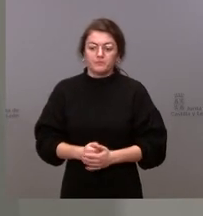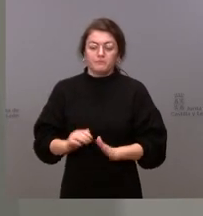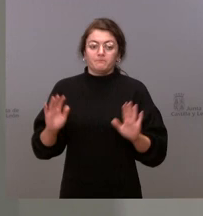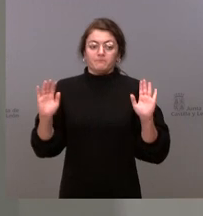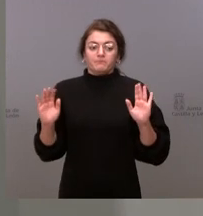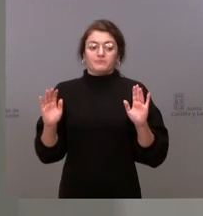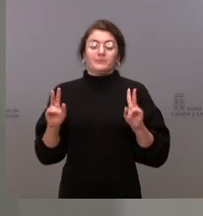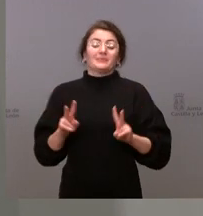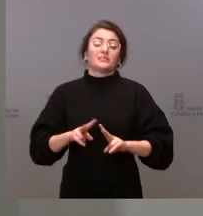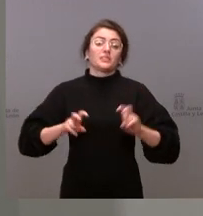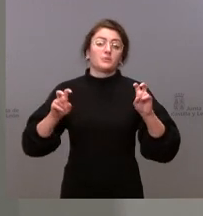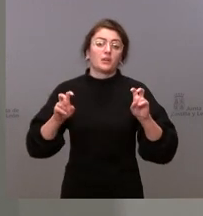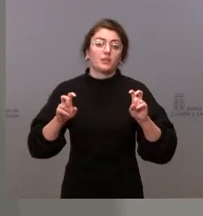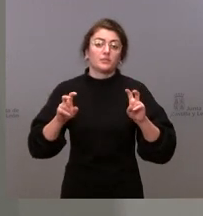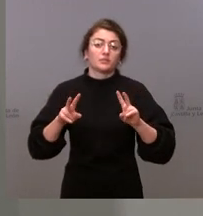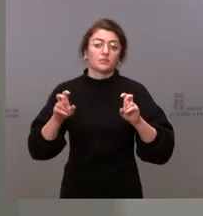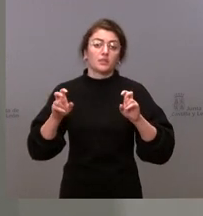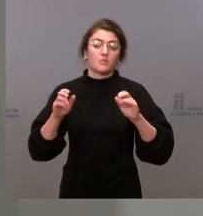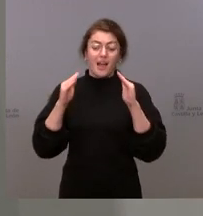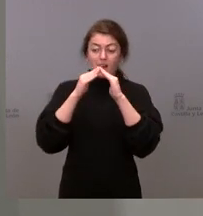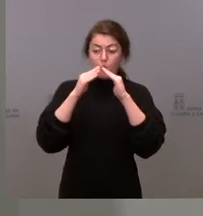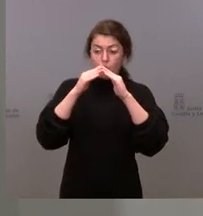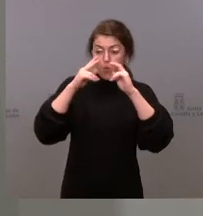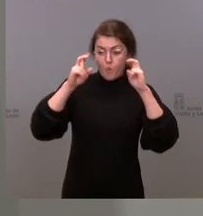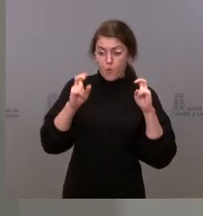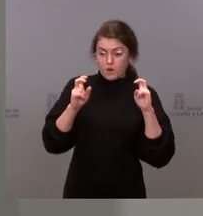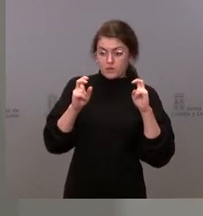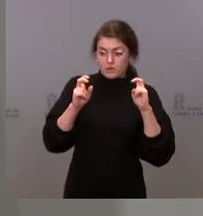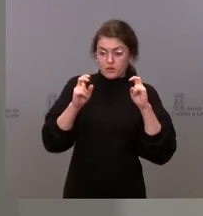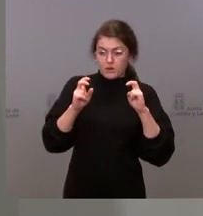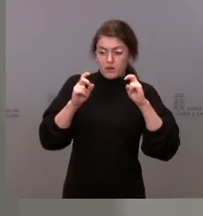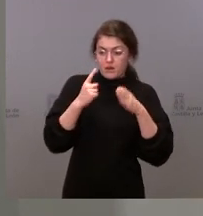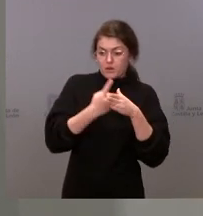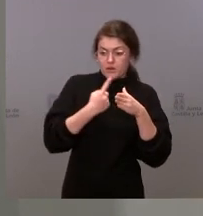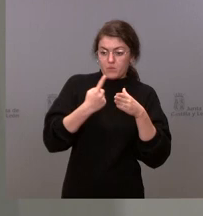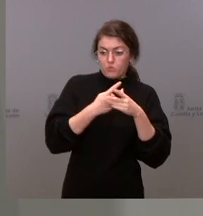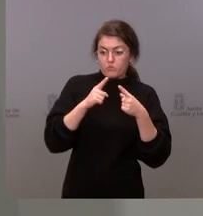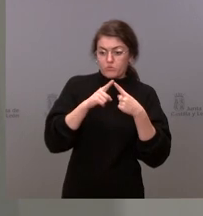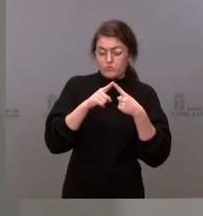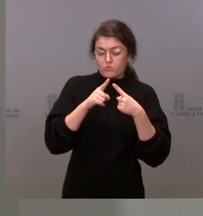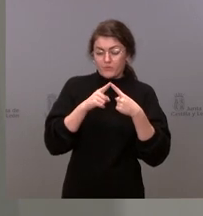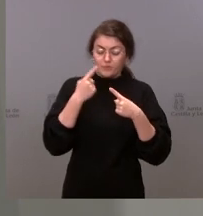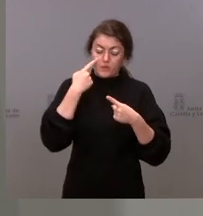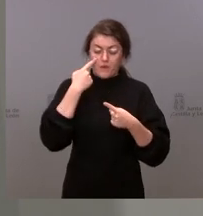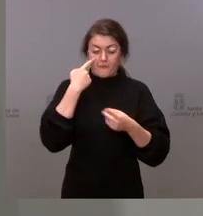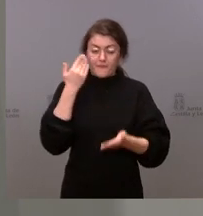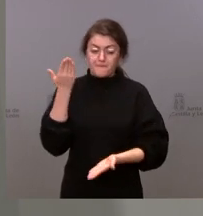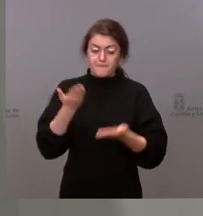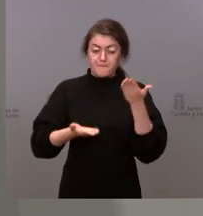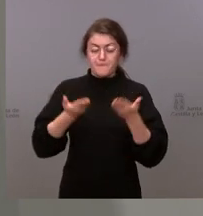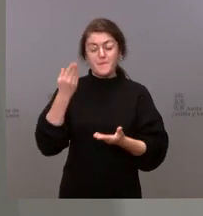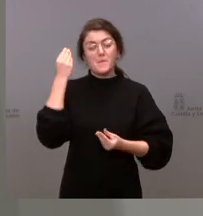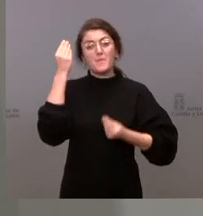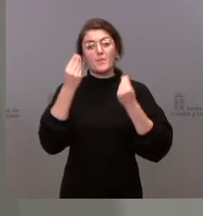Bueno, sobre las cuarentenas. Sobre las cuarentenas, se está valorando, como ha sugerido hoy mismo el CDC, la